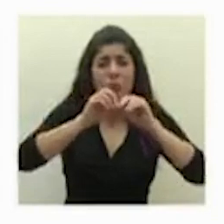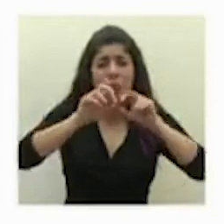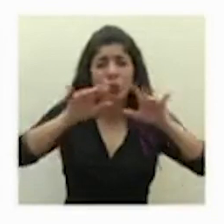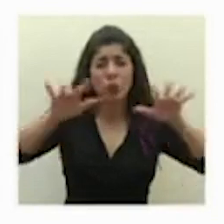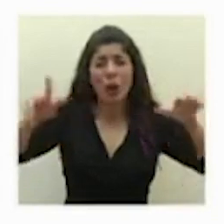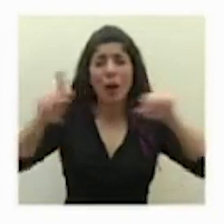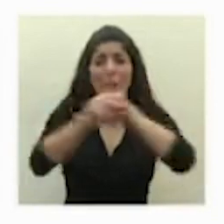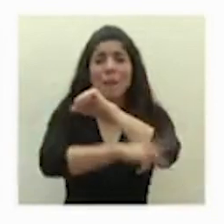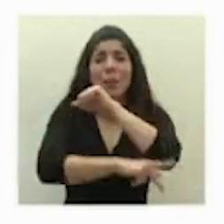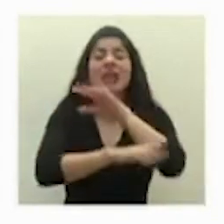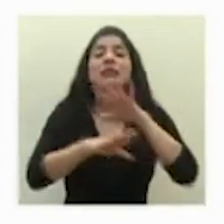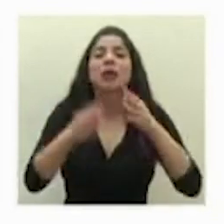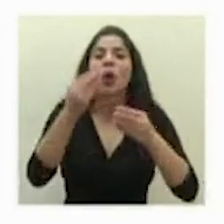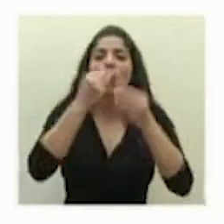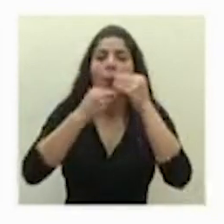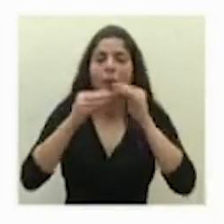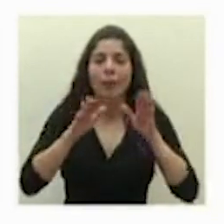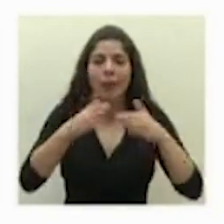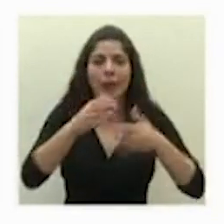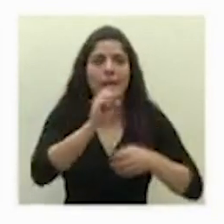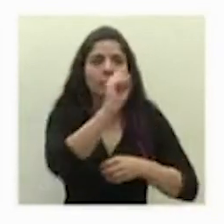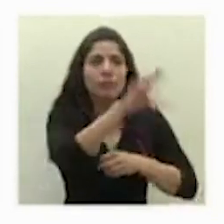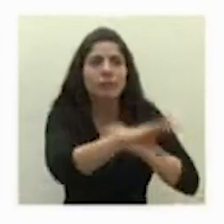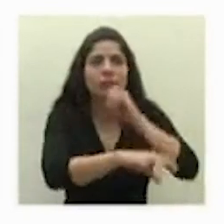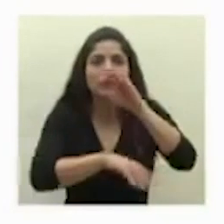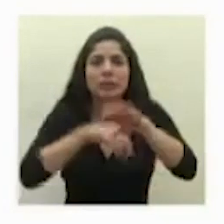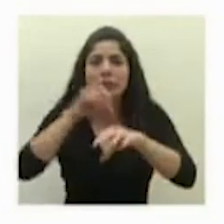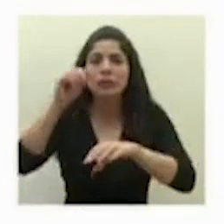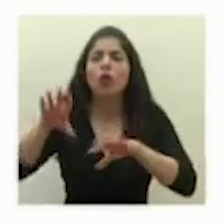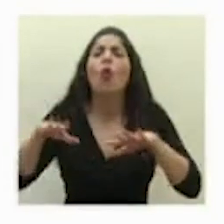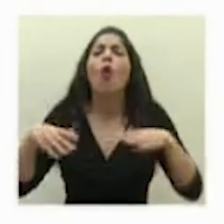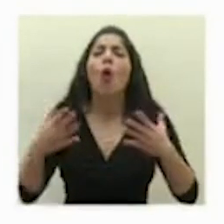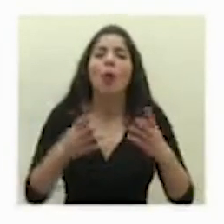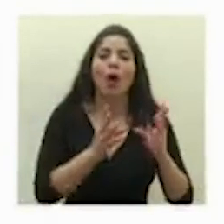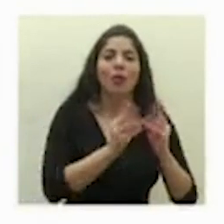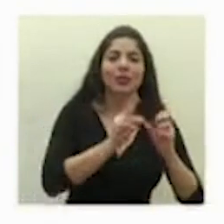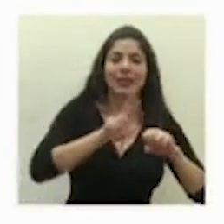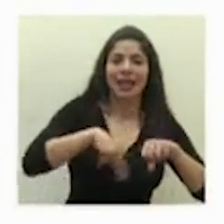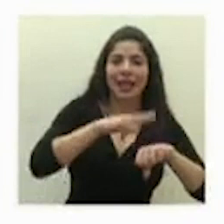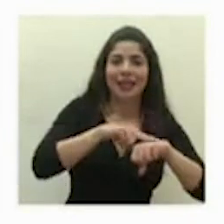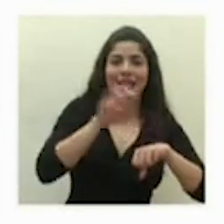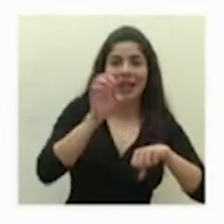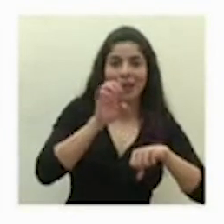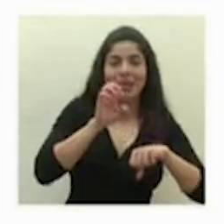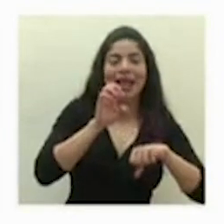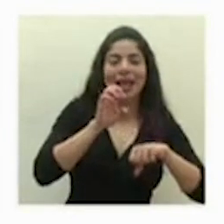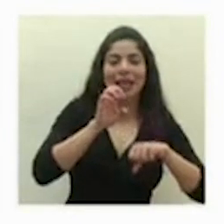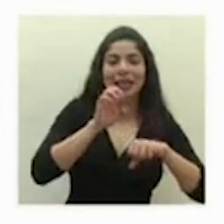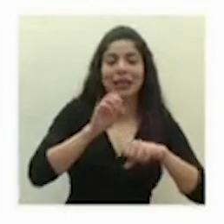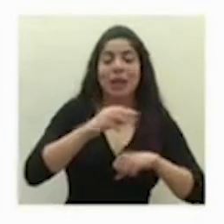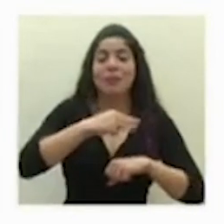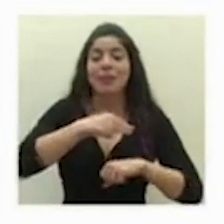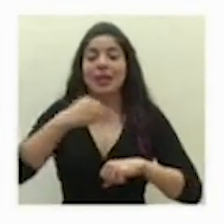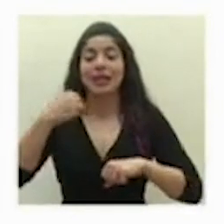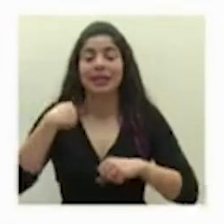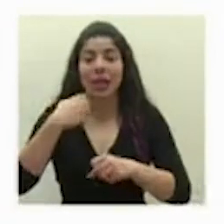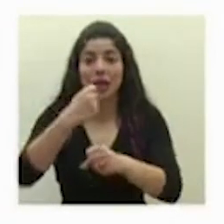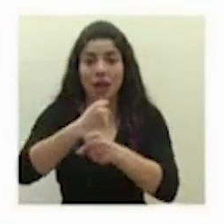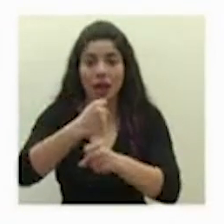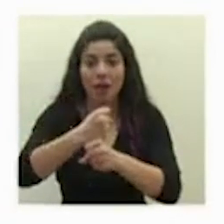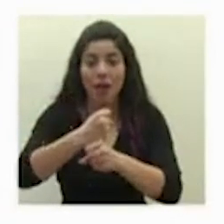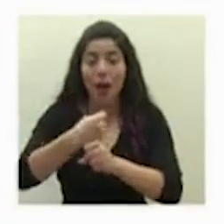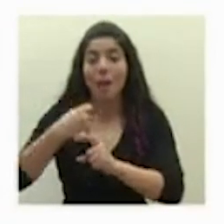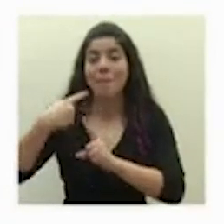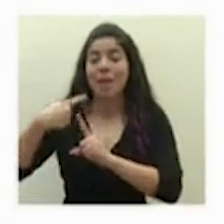ha sido la entrega de alimentos en una alianza con la Comisión Nacional de Emergencias el Ministerio de Trabajo